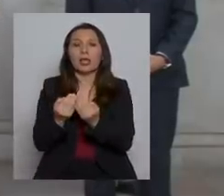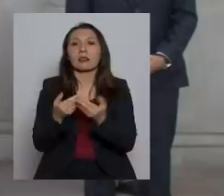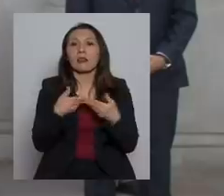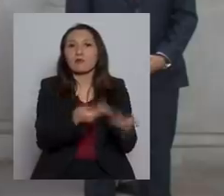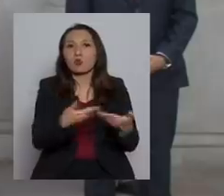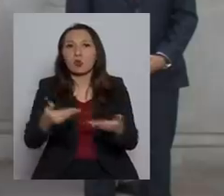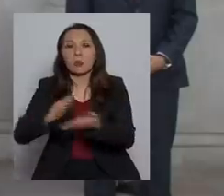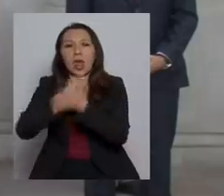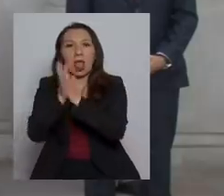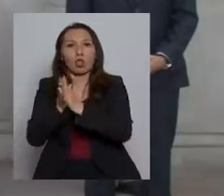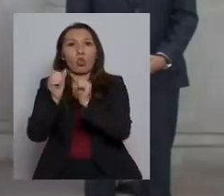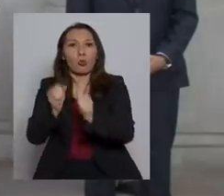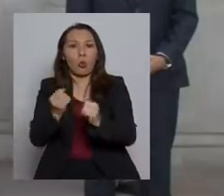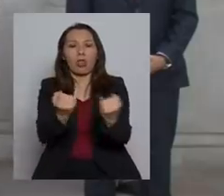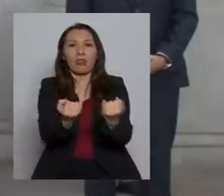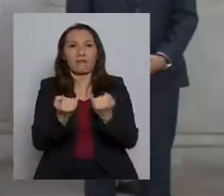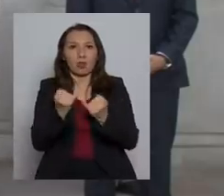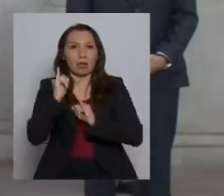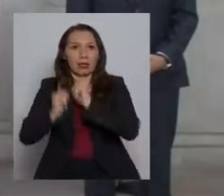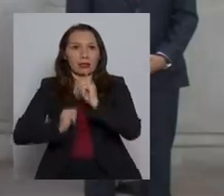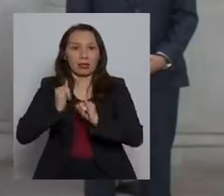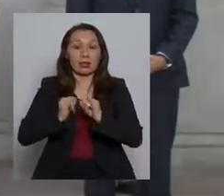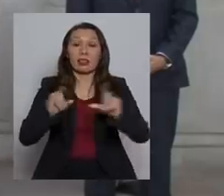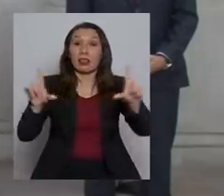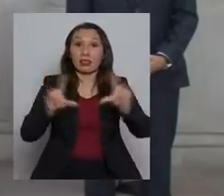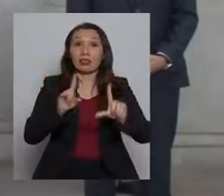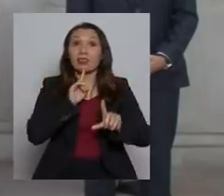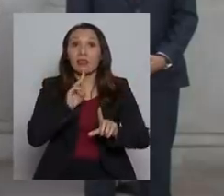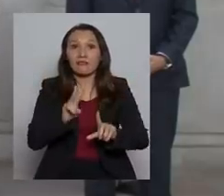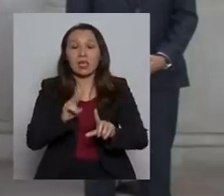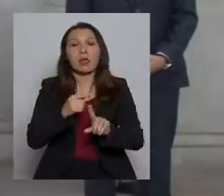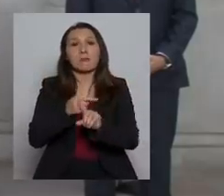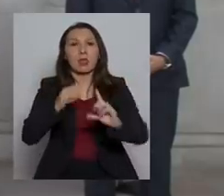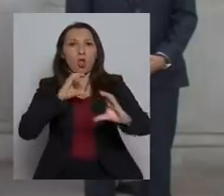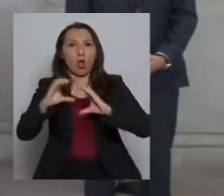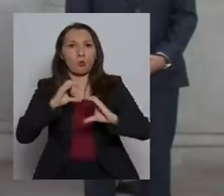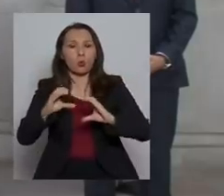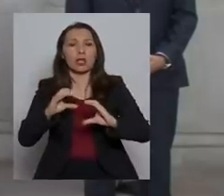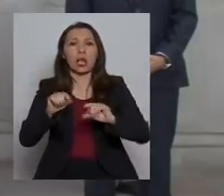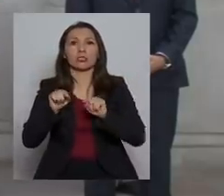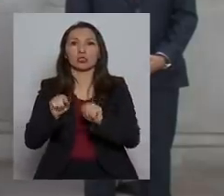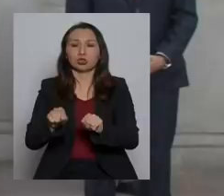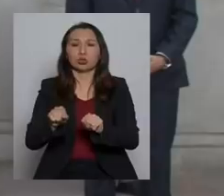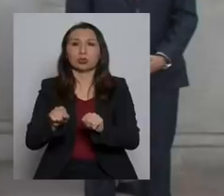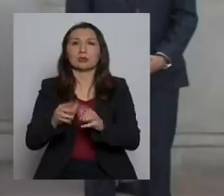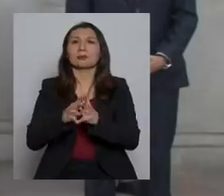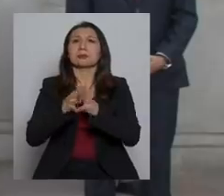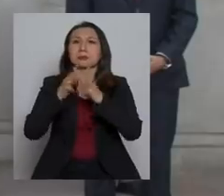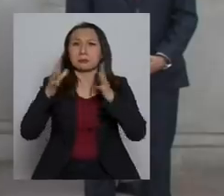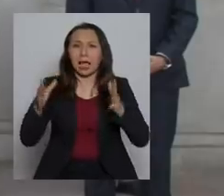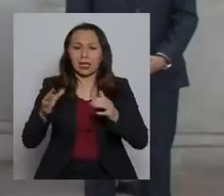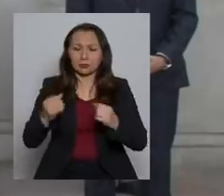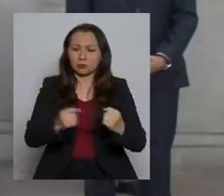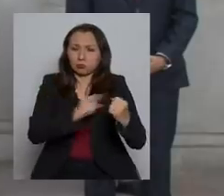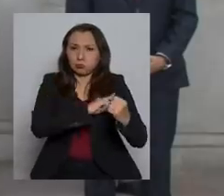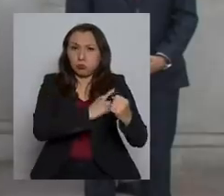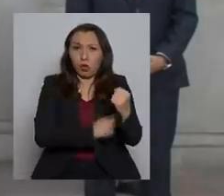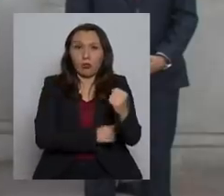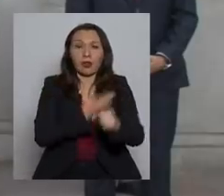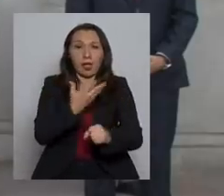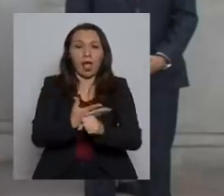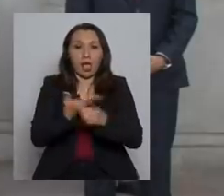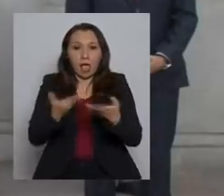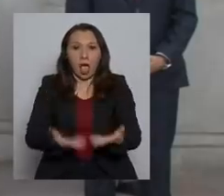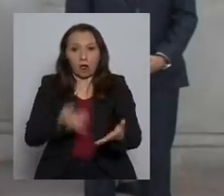cobertura. La televisión es el medio de comunicación más poderoso que tenemos